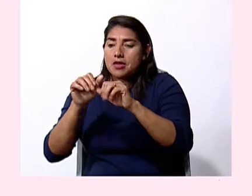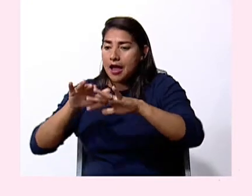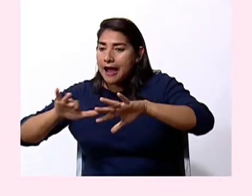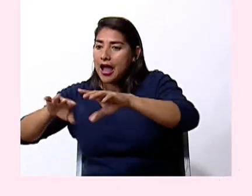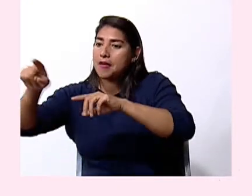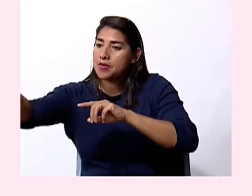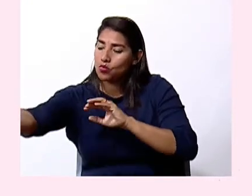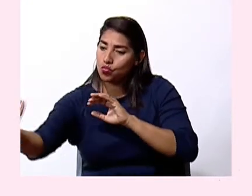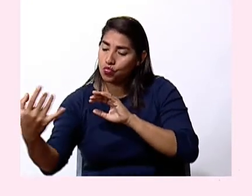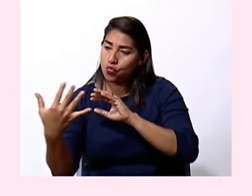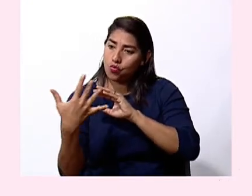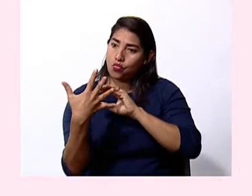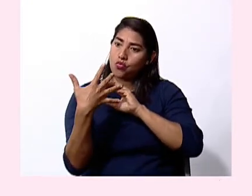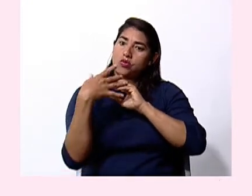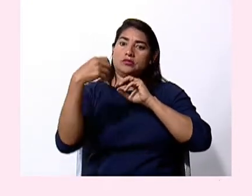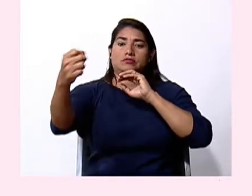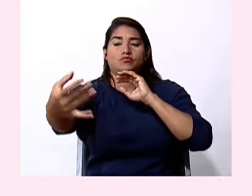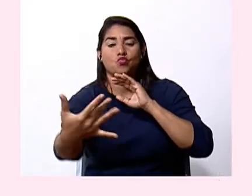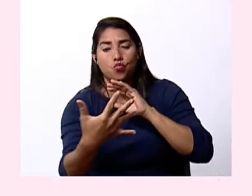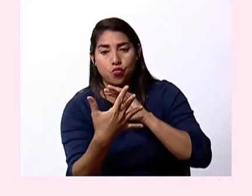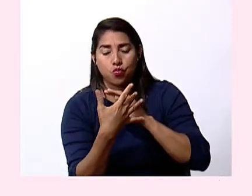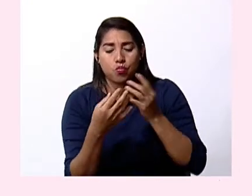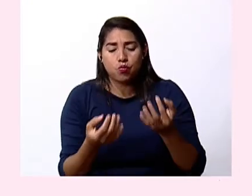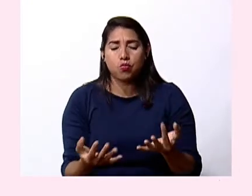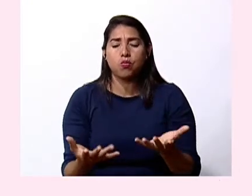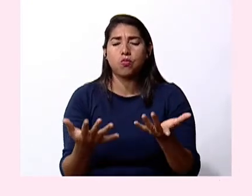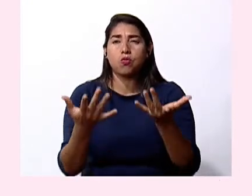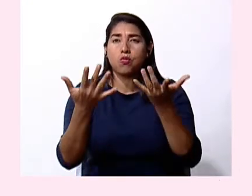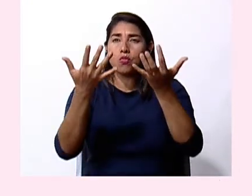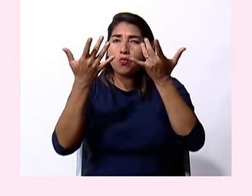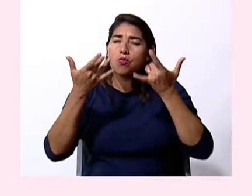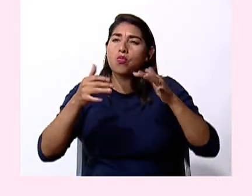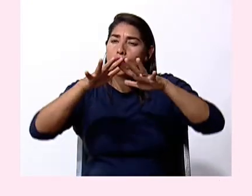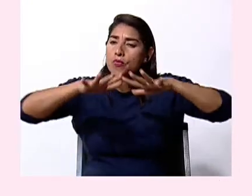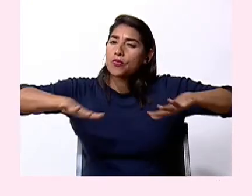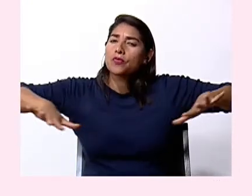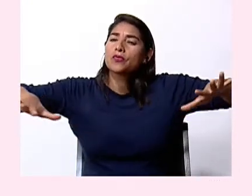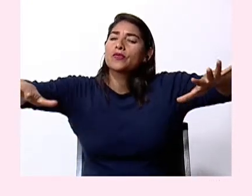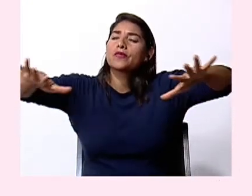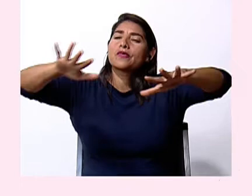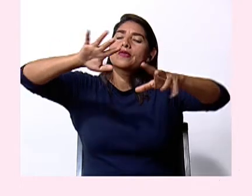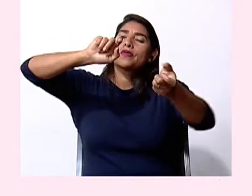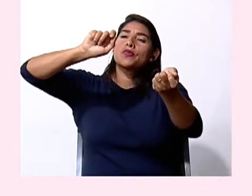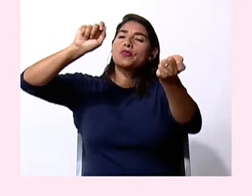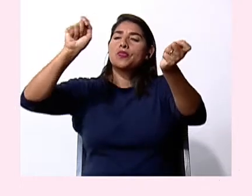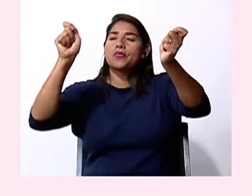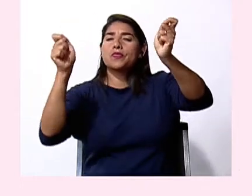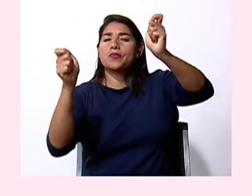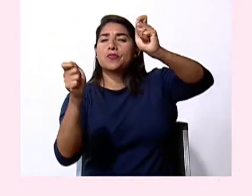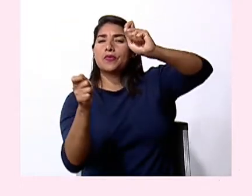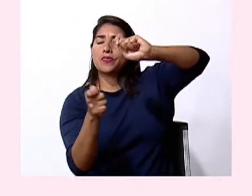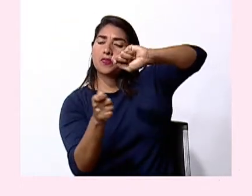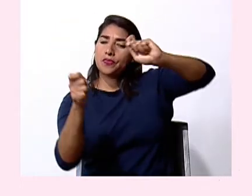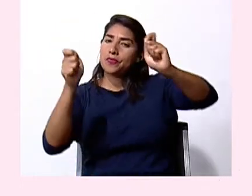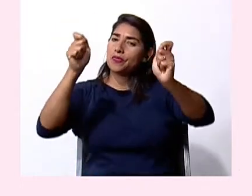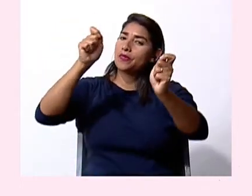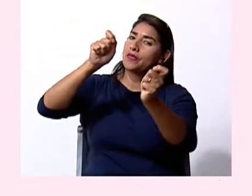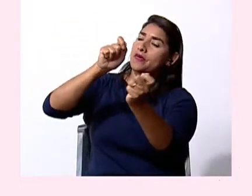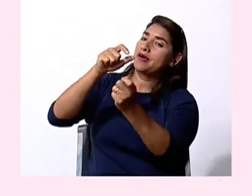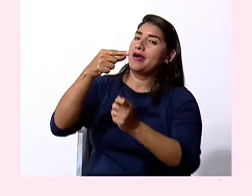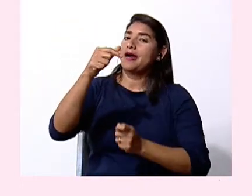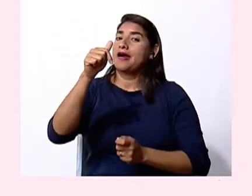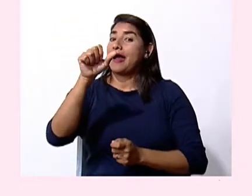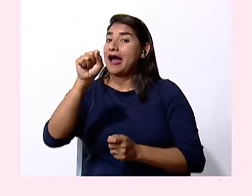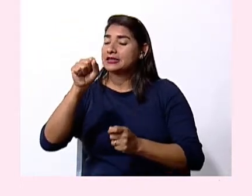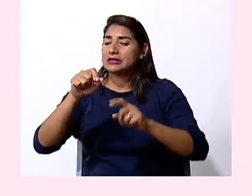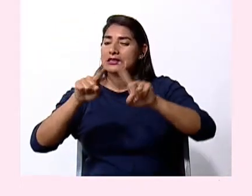latitudes del planeta. El vapor que se encuentra en la atmósfera cambia de estado gaseoso a líquido o